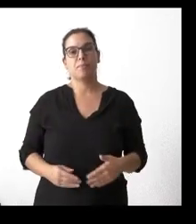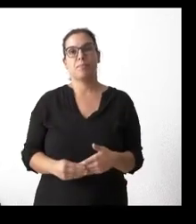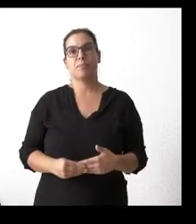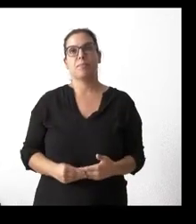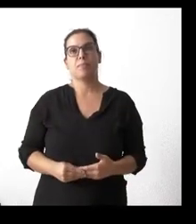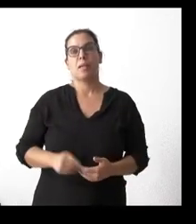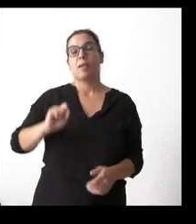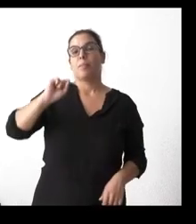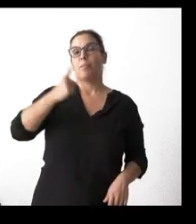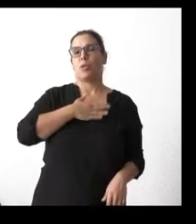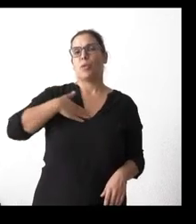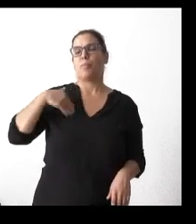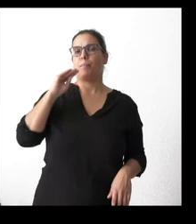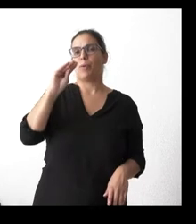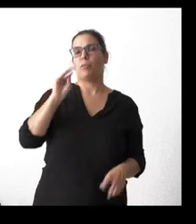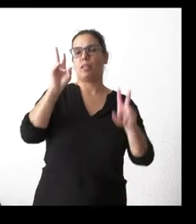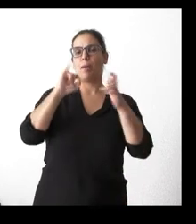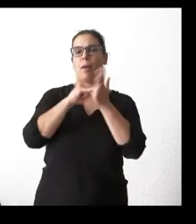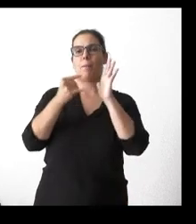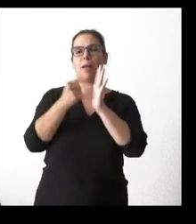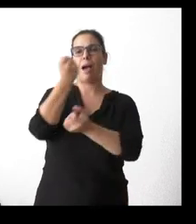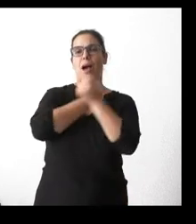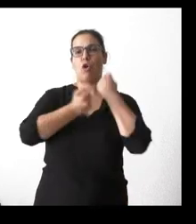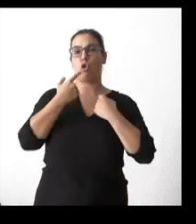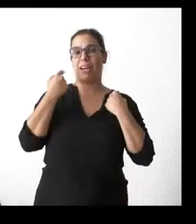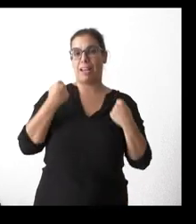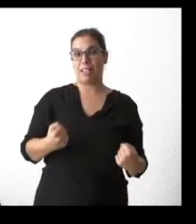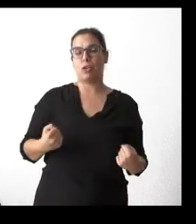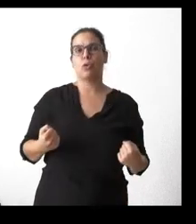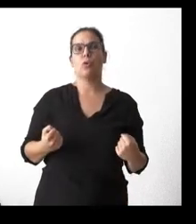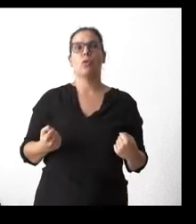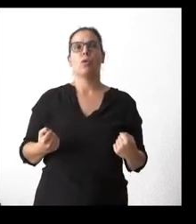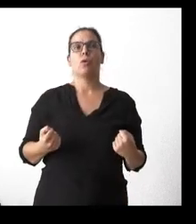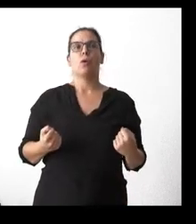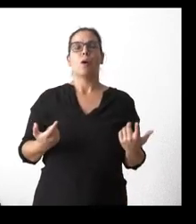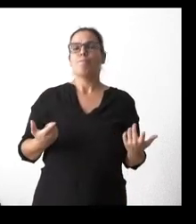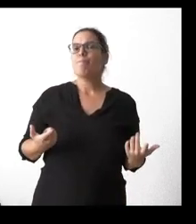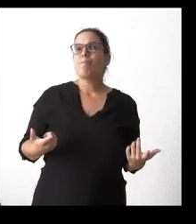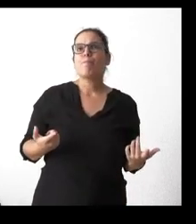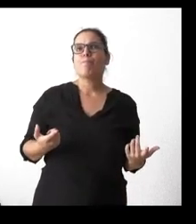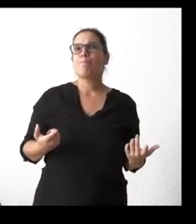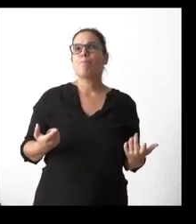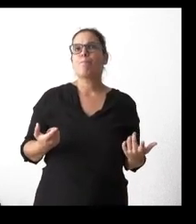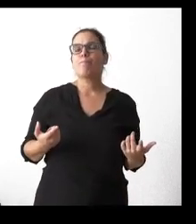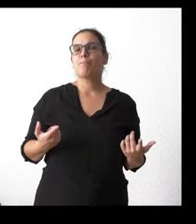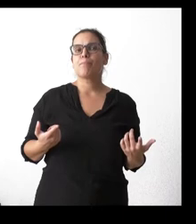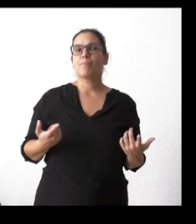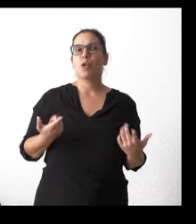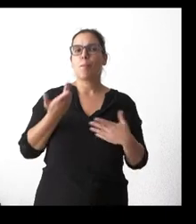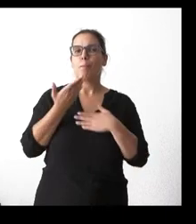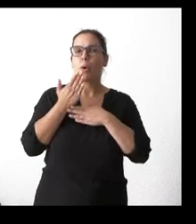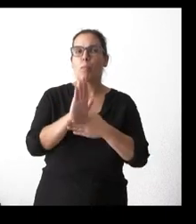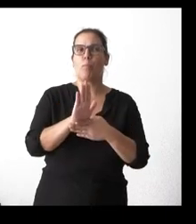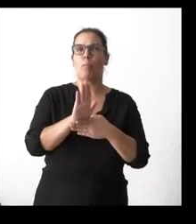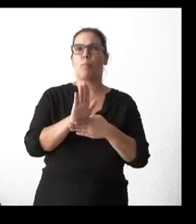lugar, quería preguntar sobre el plan de ahorro energético. Me siguen faltando… No hay ninguna propuesta que